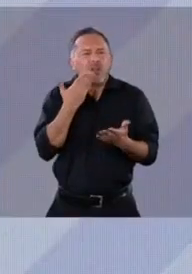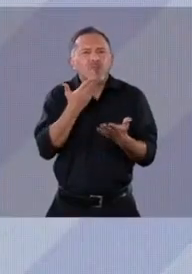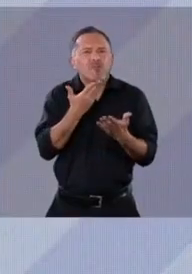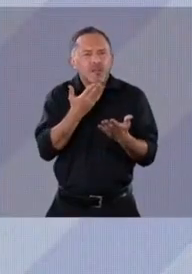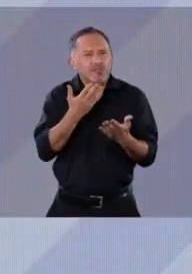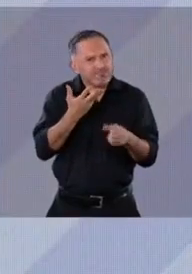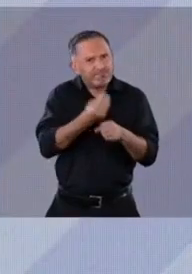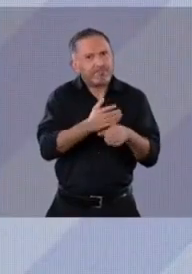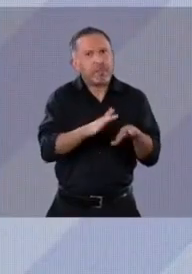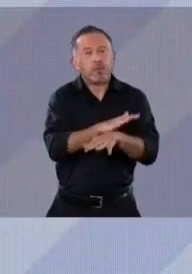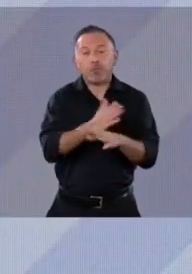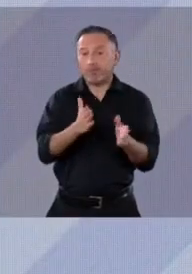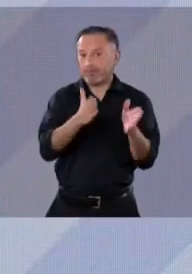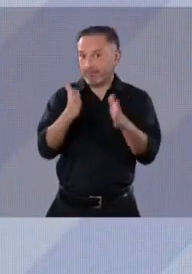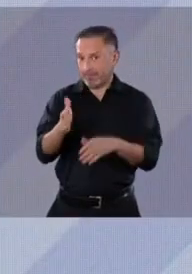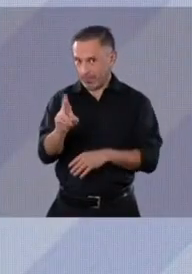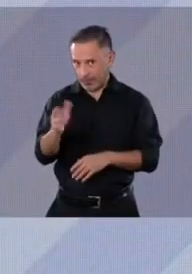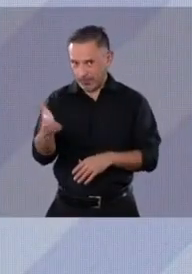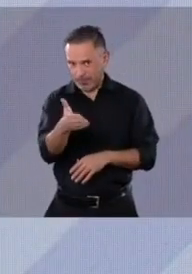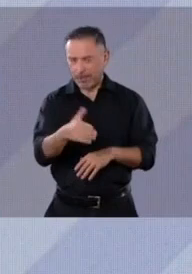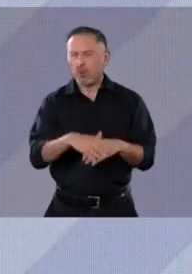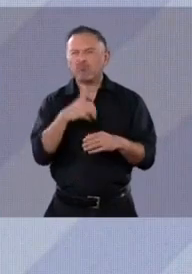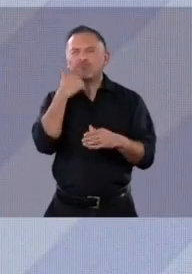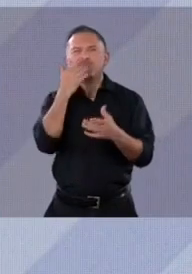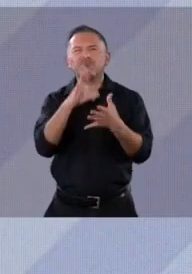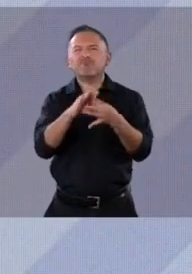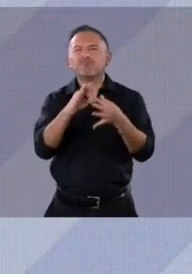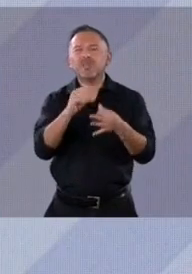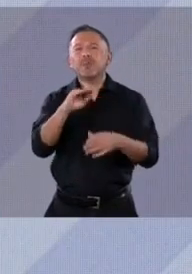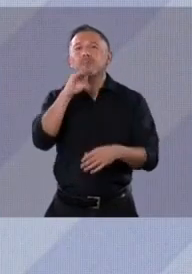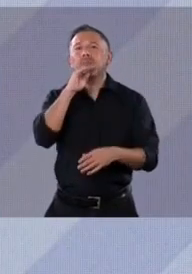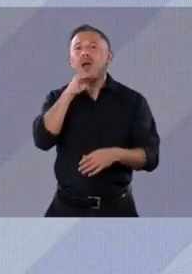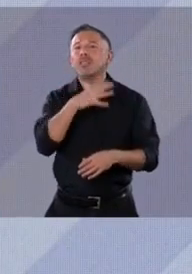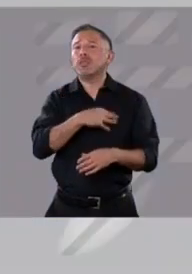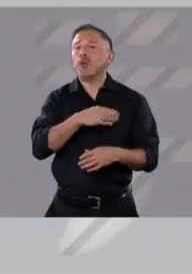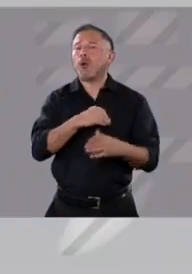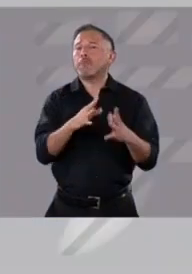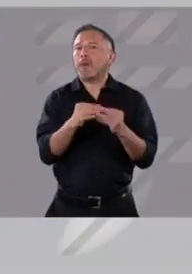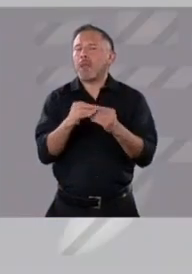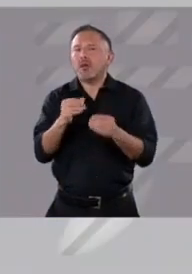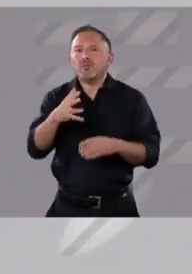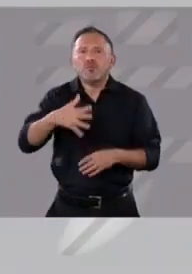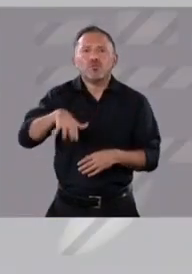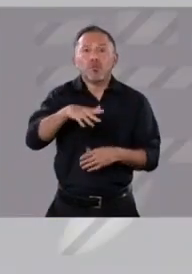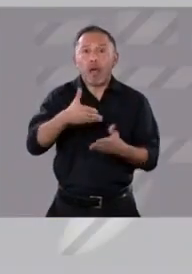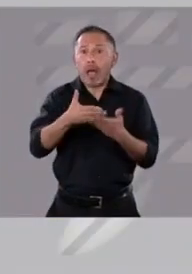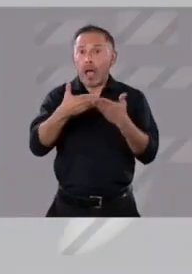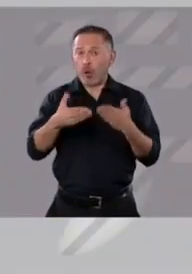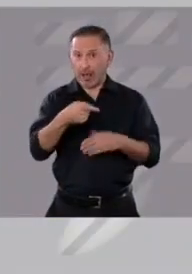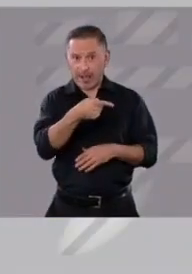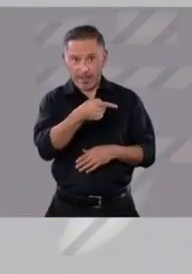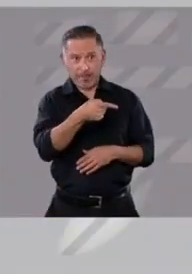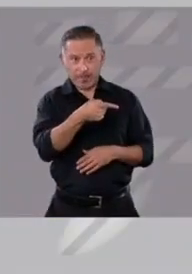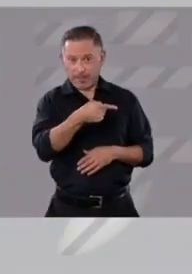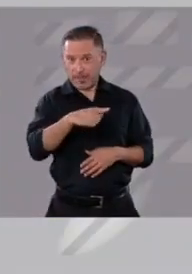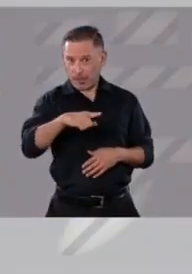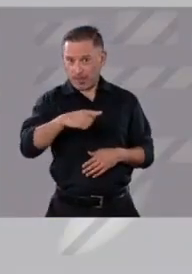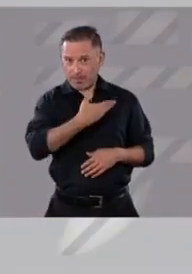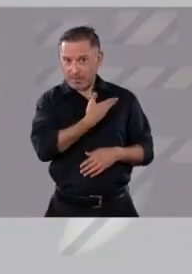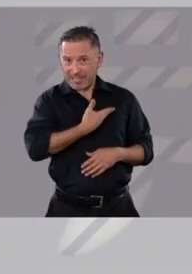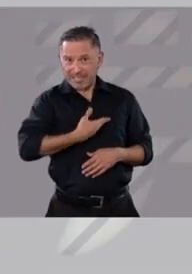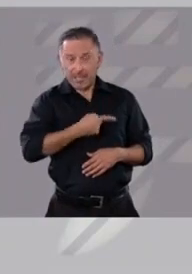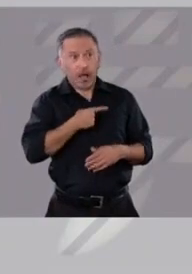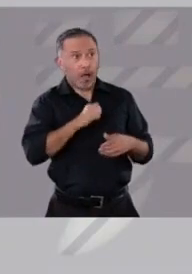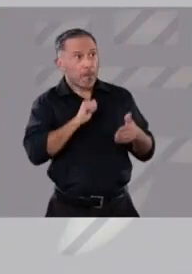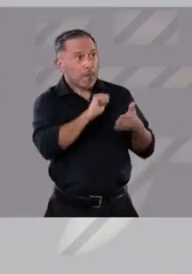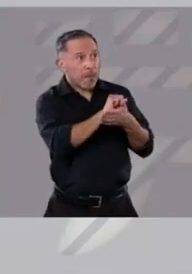buscadoras. Es increíble el abandono de este gobierno. Aquí la candidata no la recibió, imagínense. No se